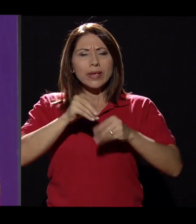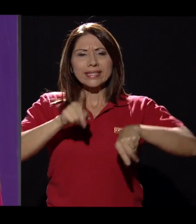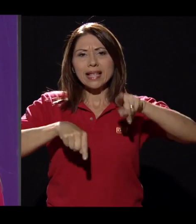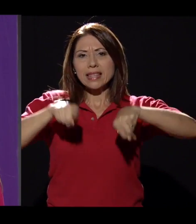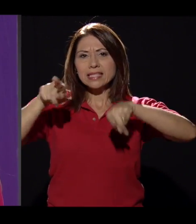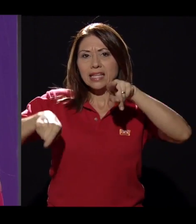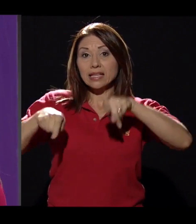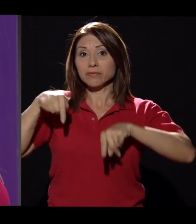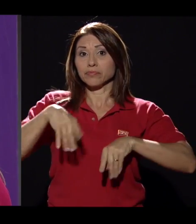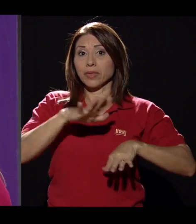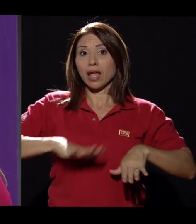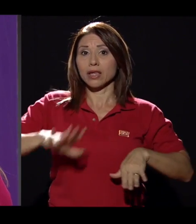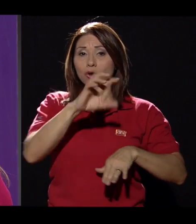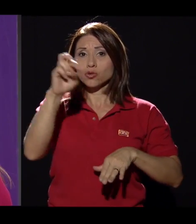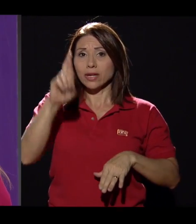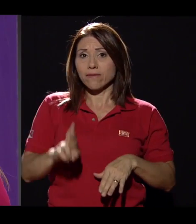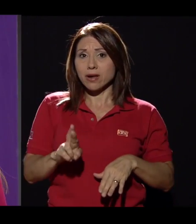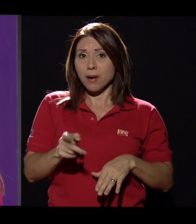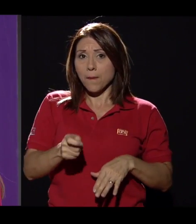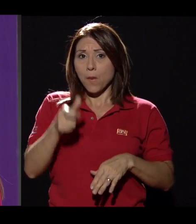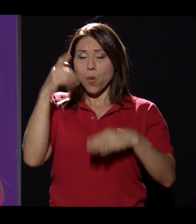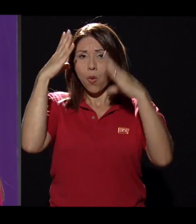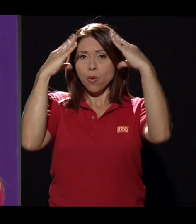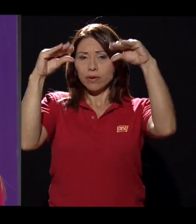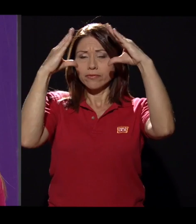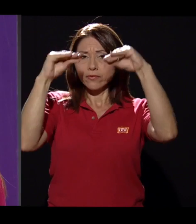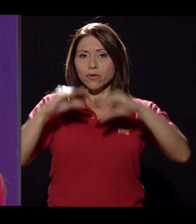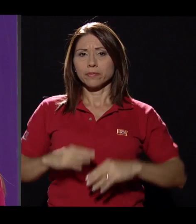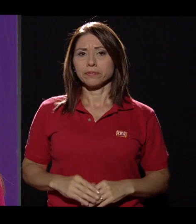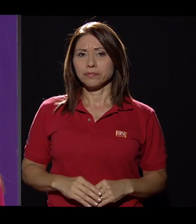sabemos en Costa Rica? ¿Verdad? Porque los datos son pocos.